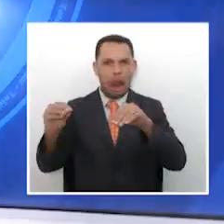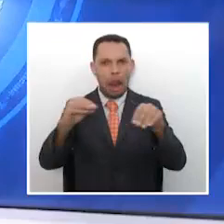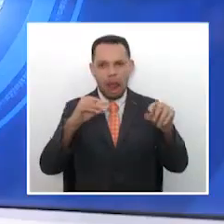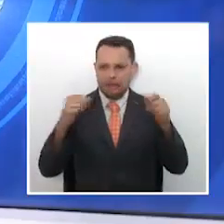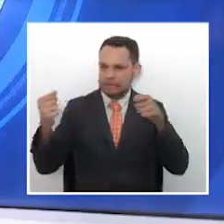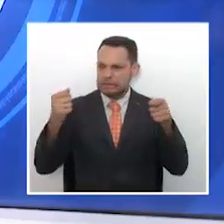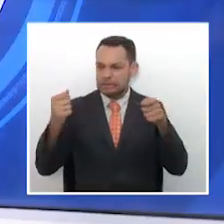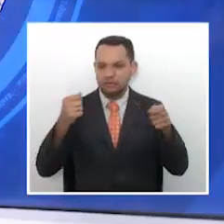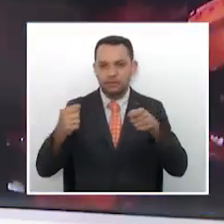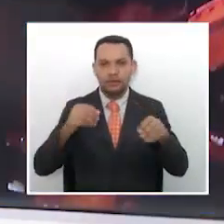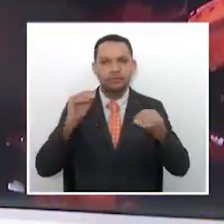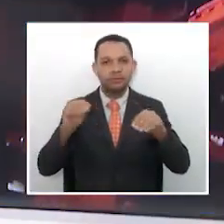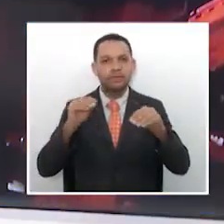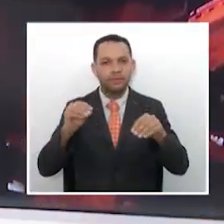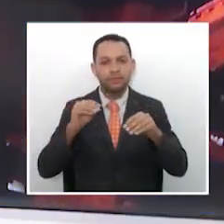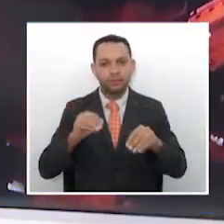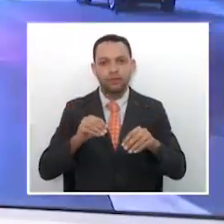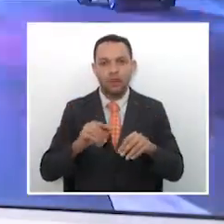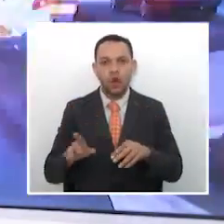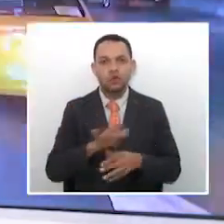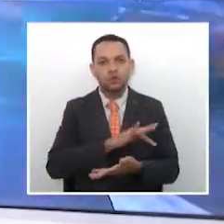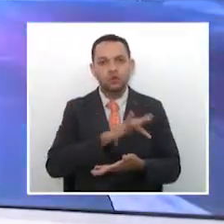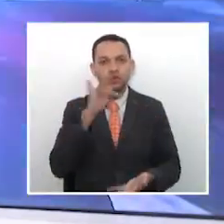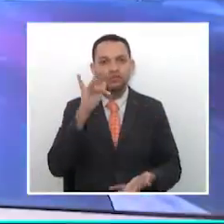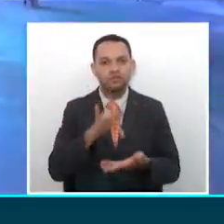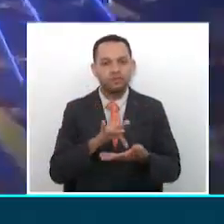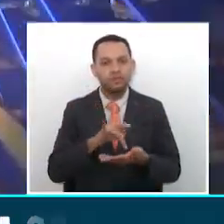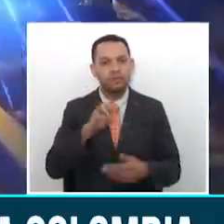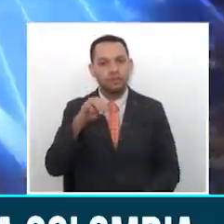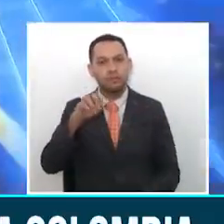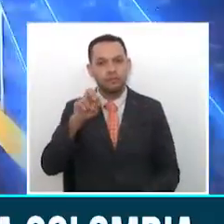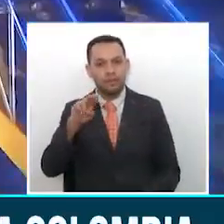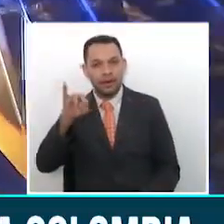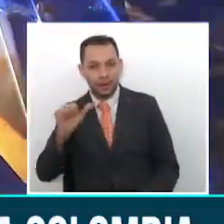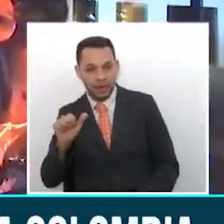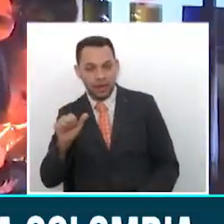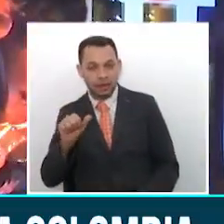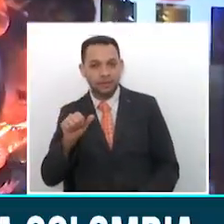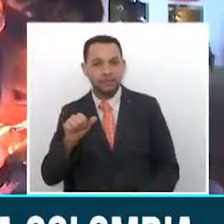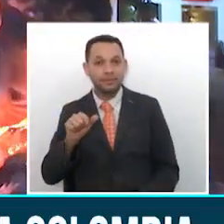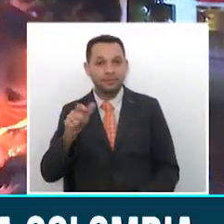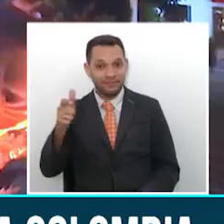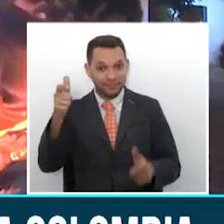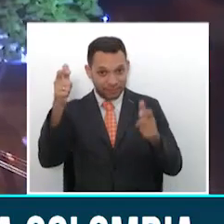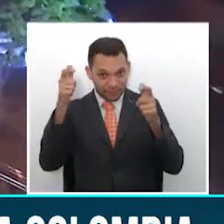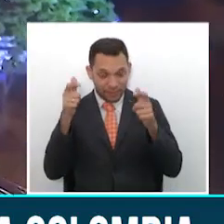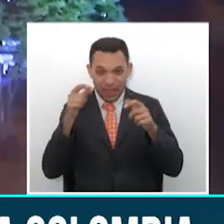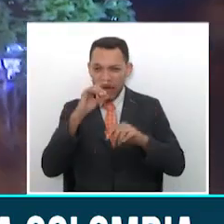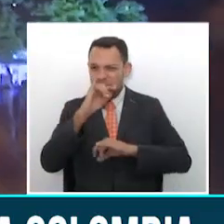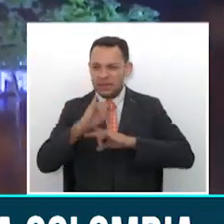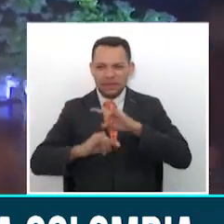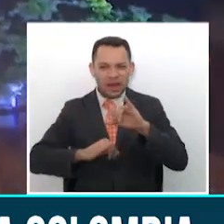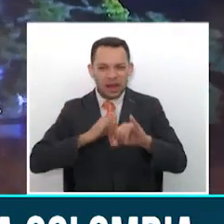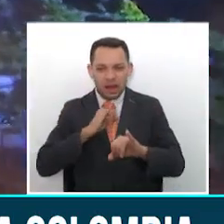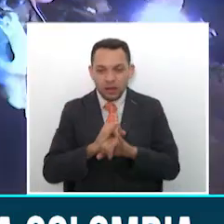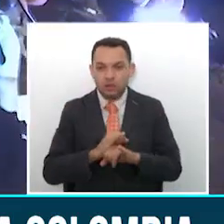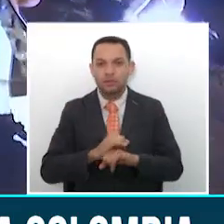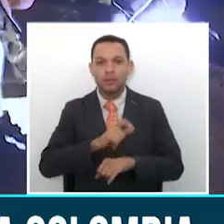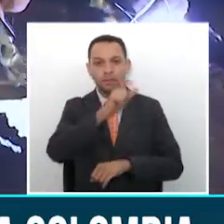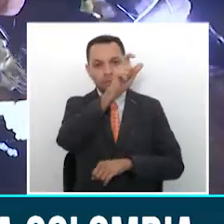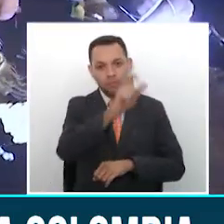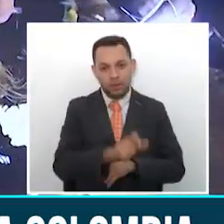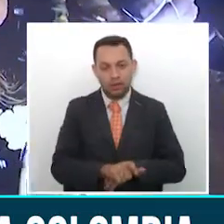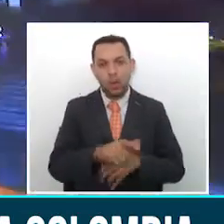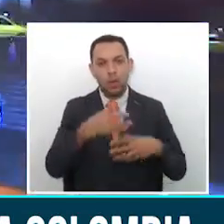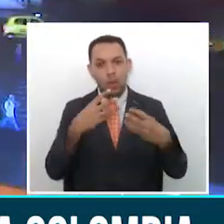Ante la noticia de la no participación de la quindiana María Fernanda Aristizábal Urrea en uno de los certámenes más vistos en el mundo, ella y el presidente del